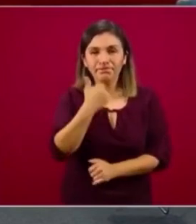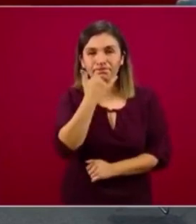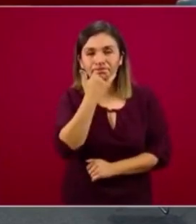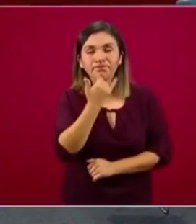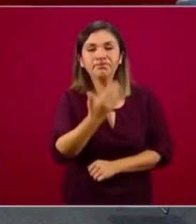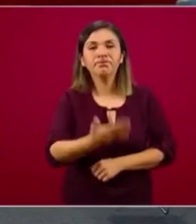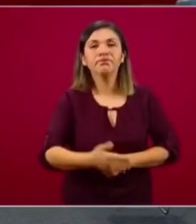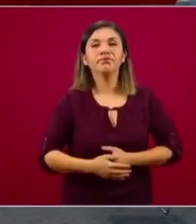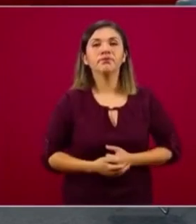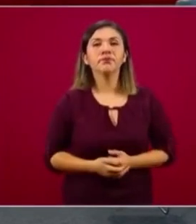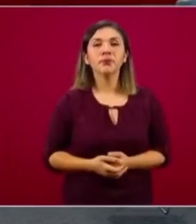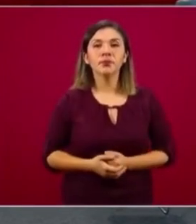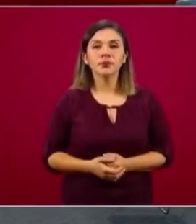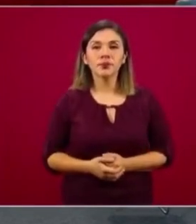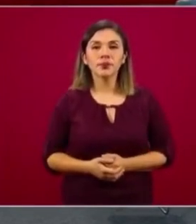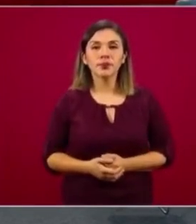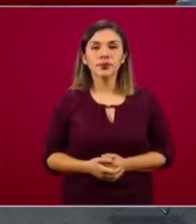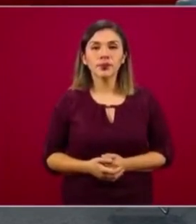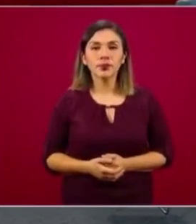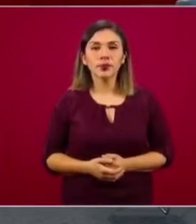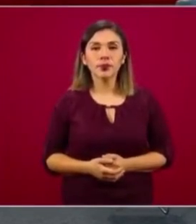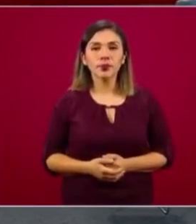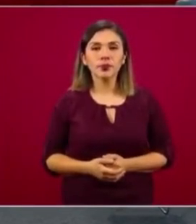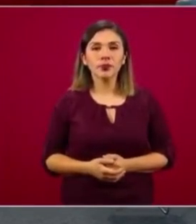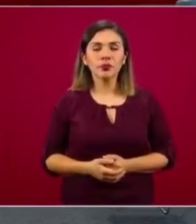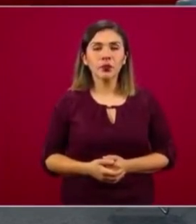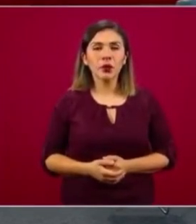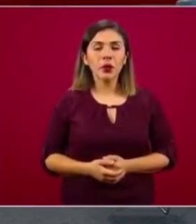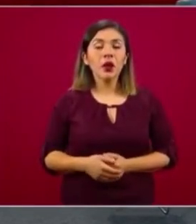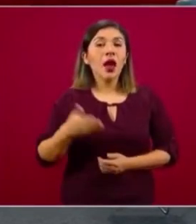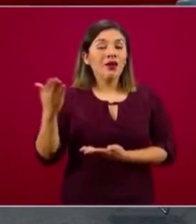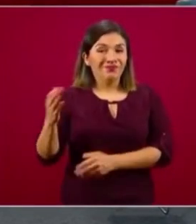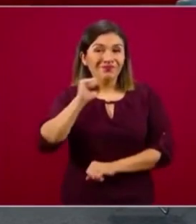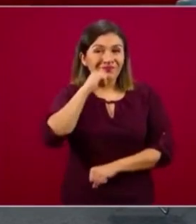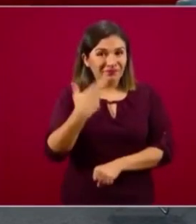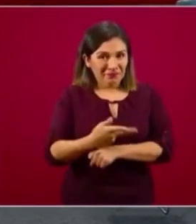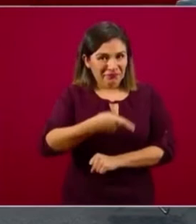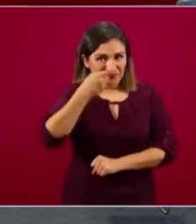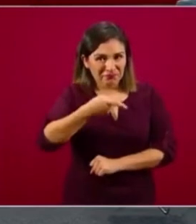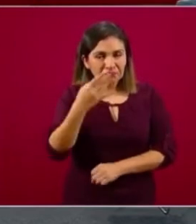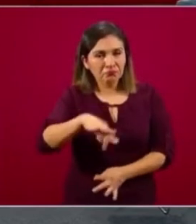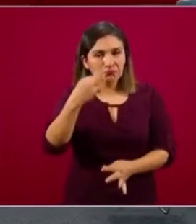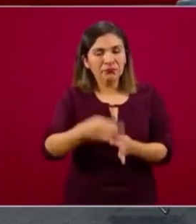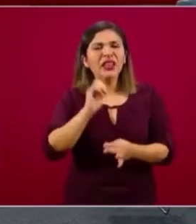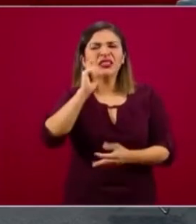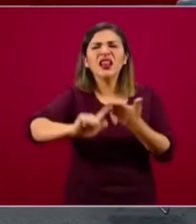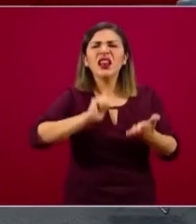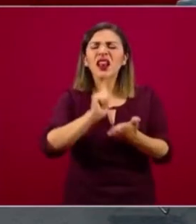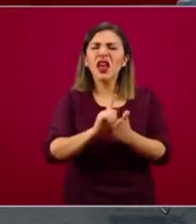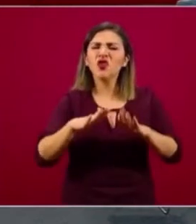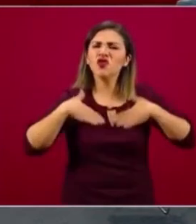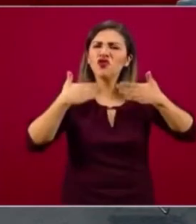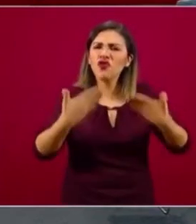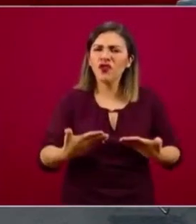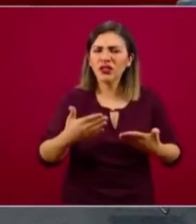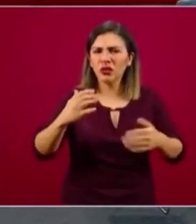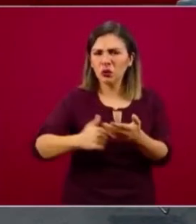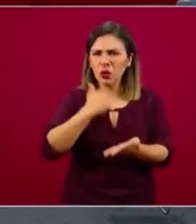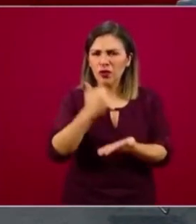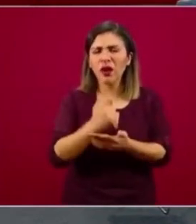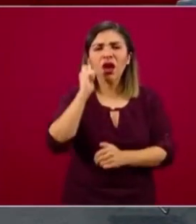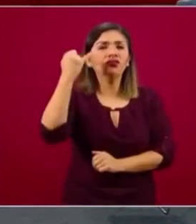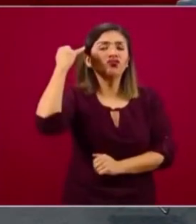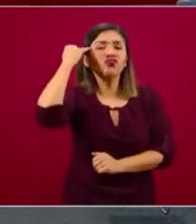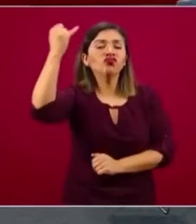Como bien mencionó la secretaria, la Ley de Fomento a la Confianza Ciudadana es una iniciativa que impulsó el presidente de la República, inclusive desde